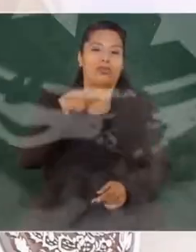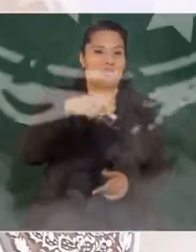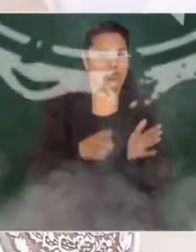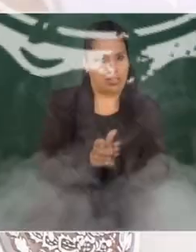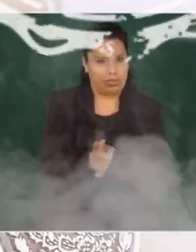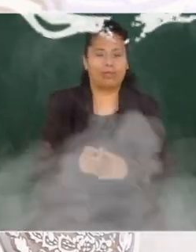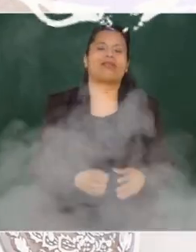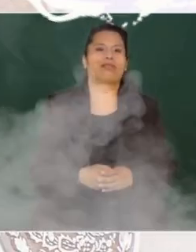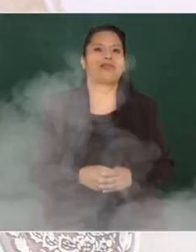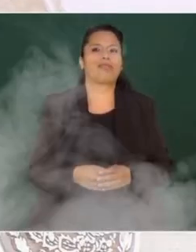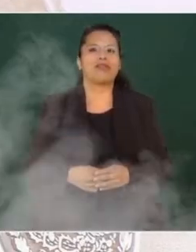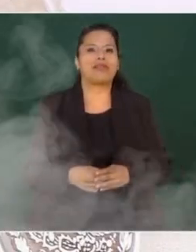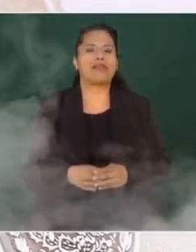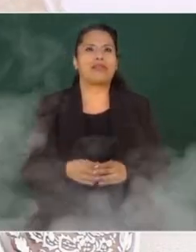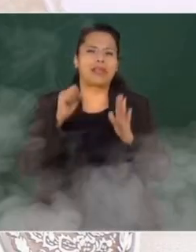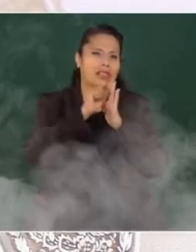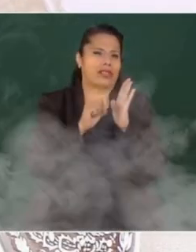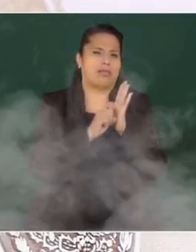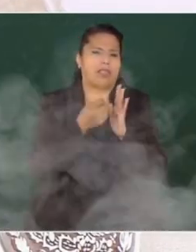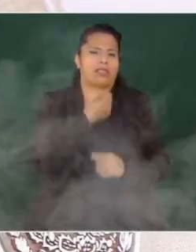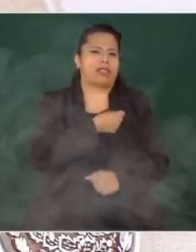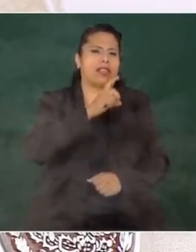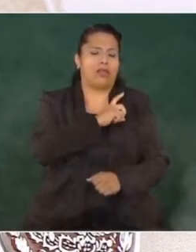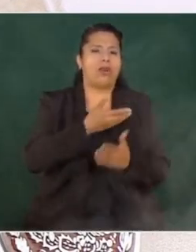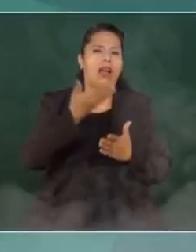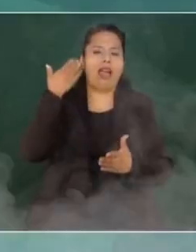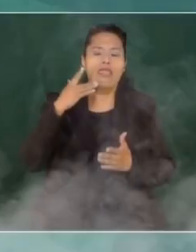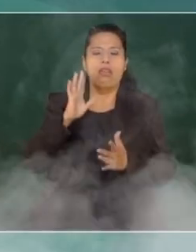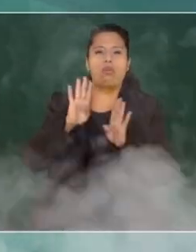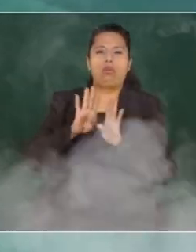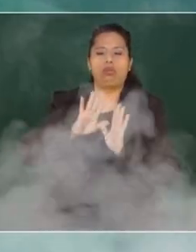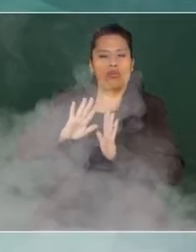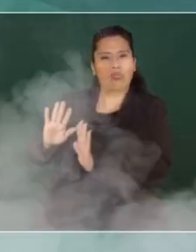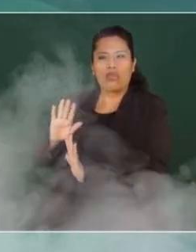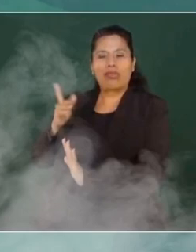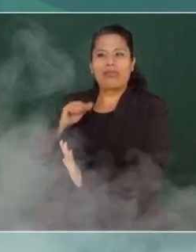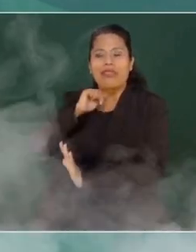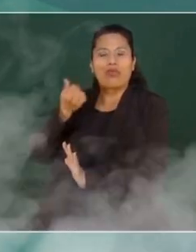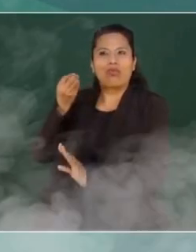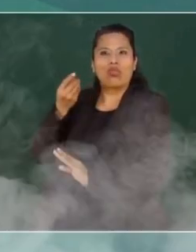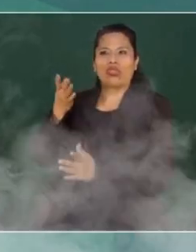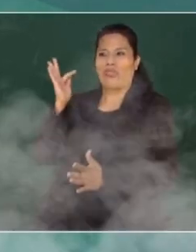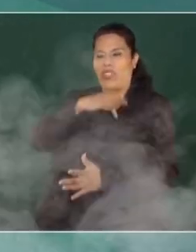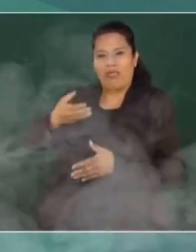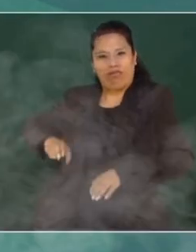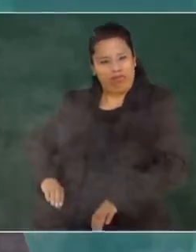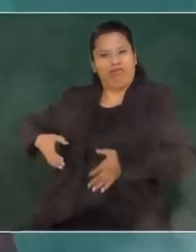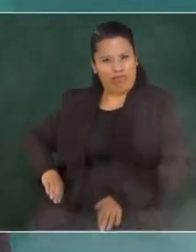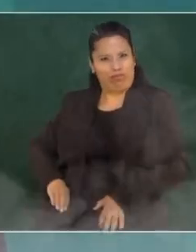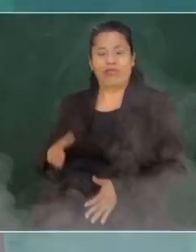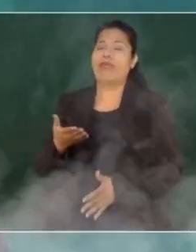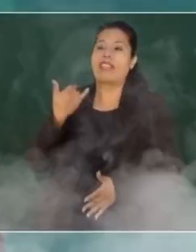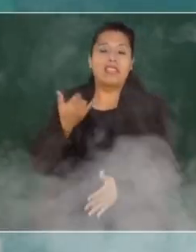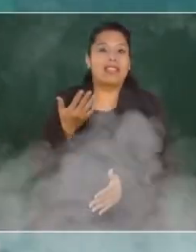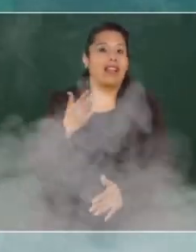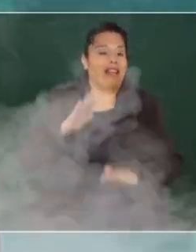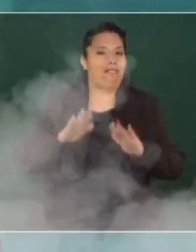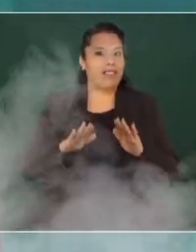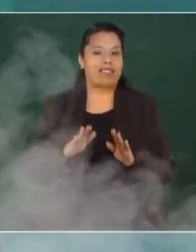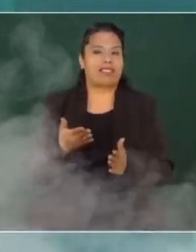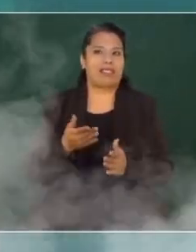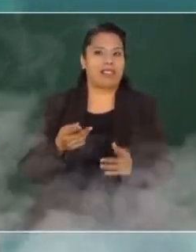Estaba el sistema de salud en el abandono, había mucha corrupción, a veces ya no quieren